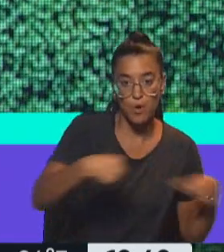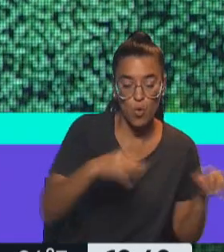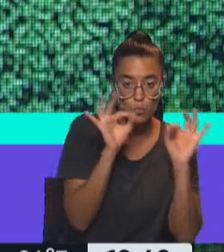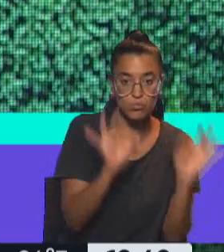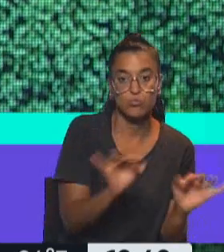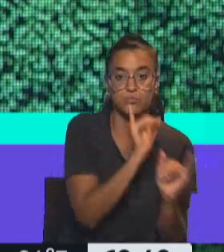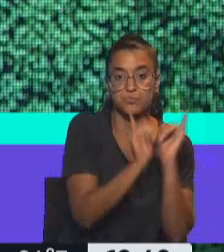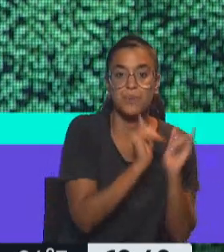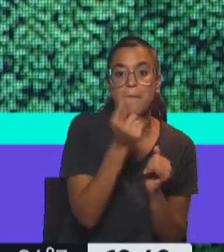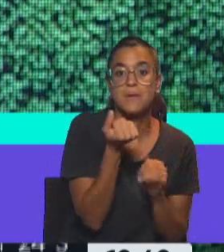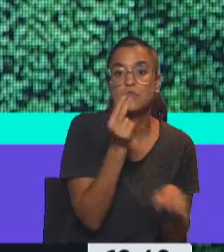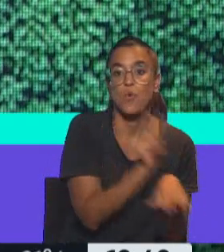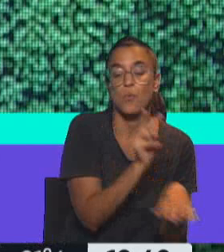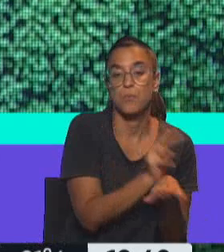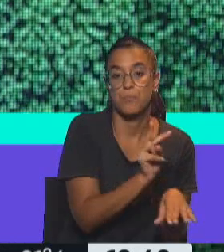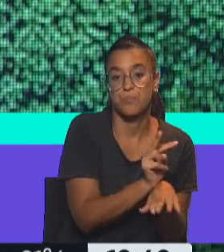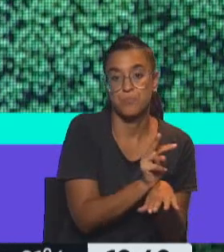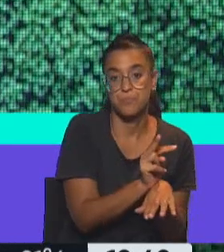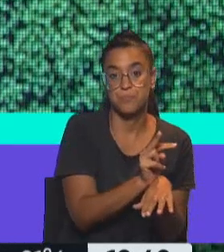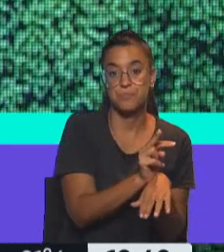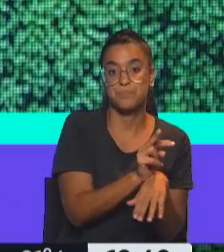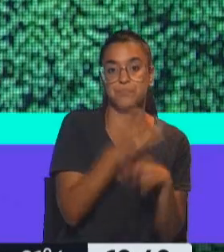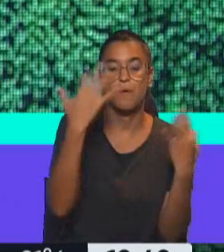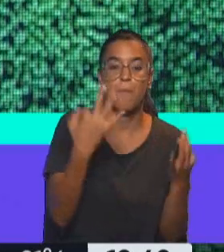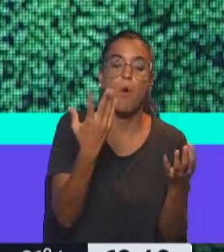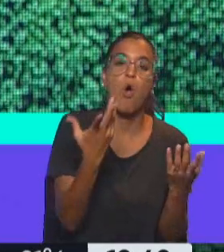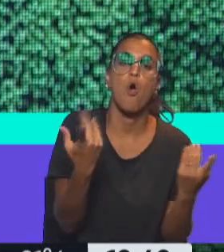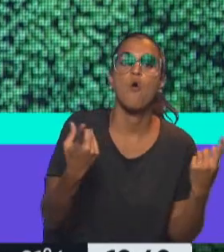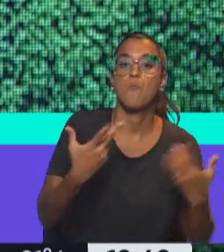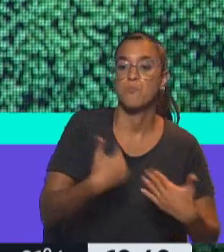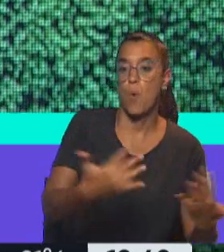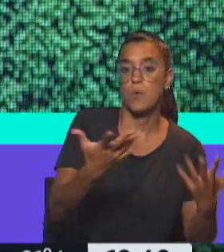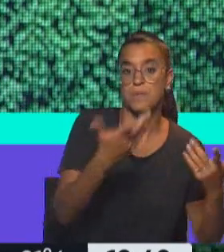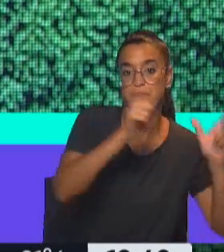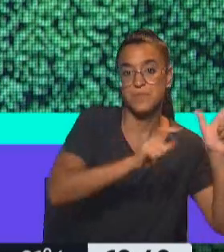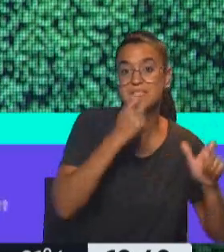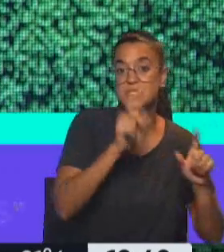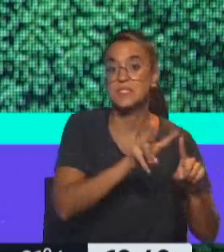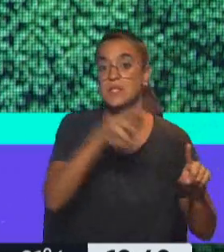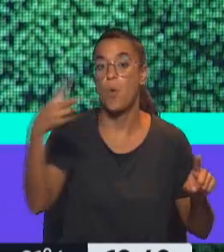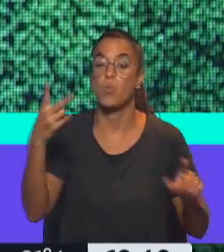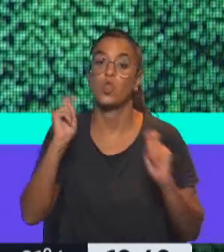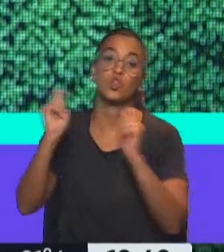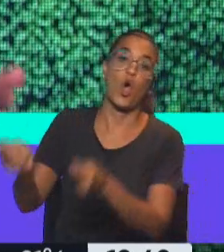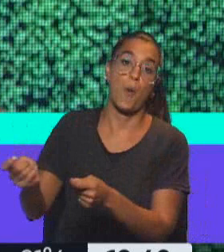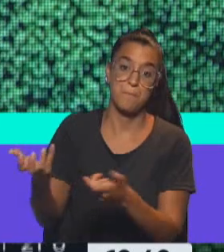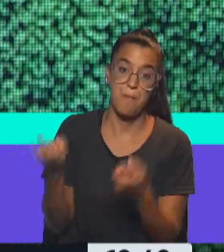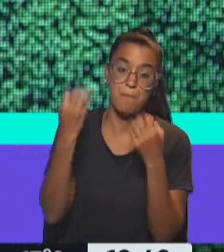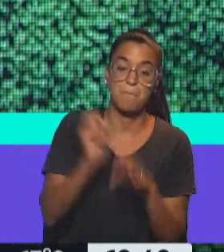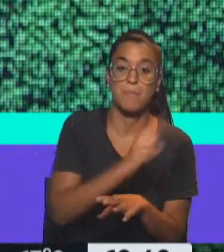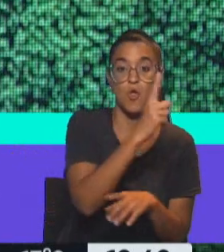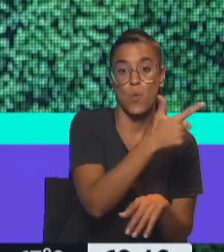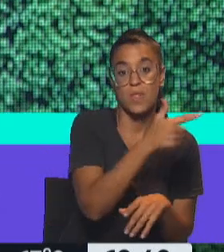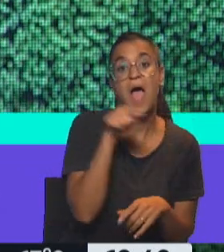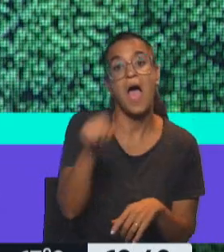estaba descrito en Precios Cuidados, estuviera a disponibilidad del público. Es decir, cuando aparece un segundo que lo reemplaza, porque este primero no